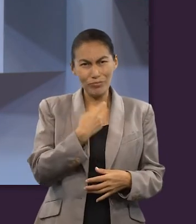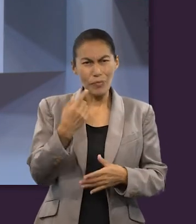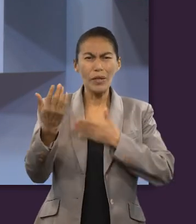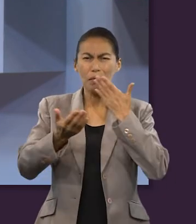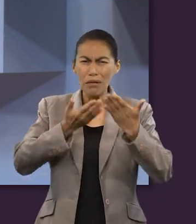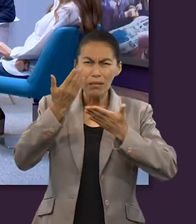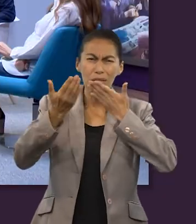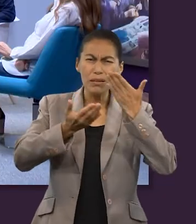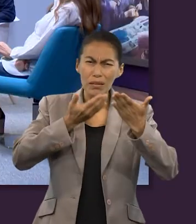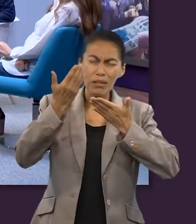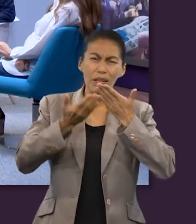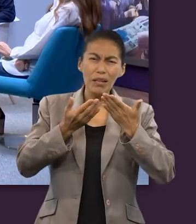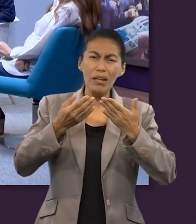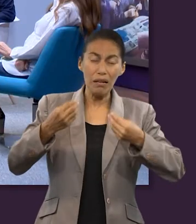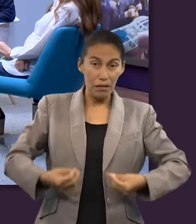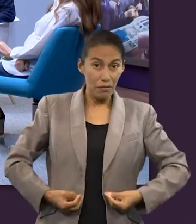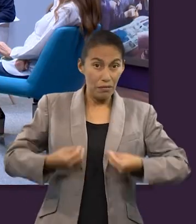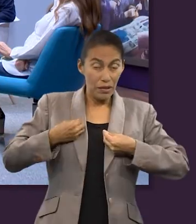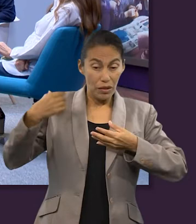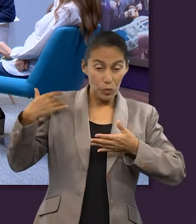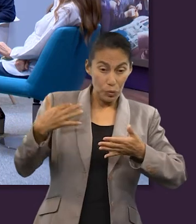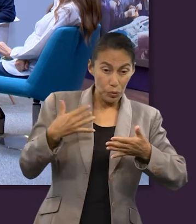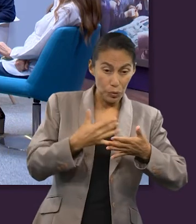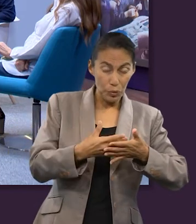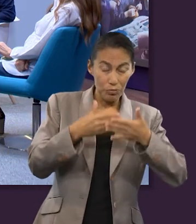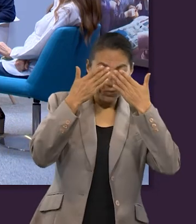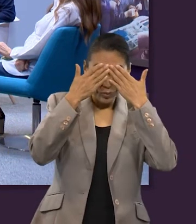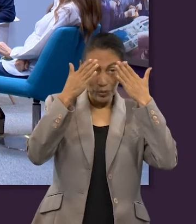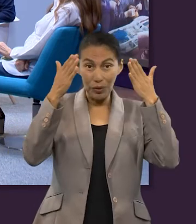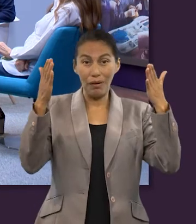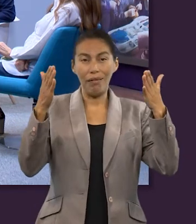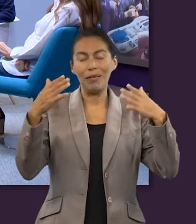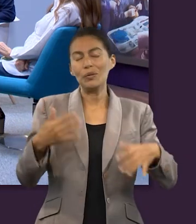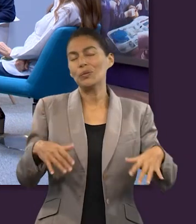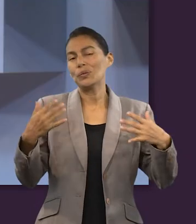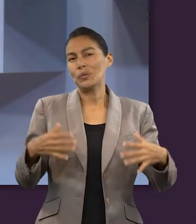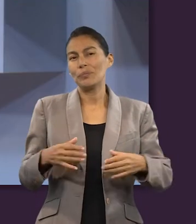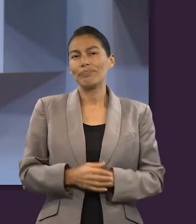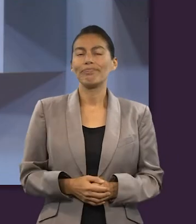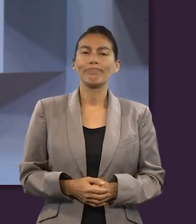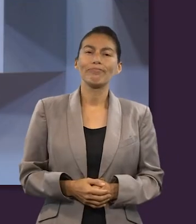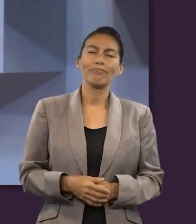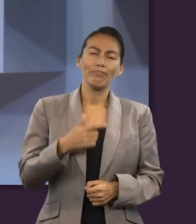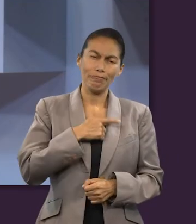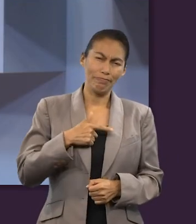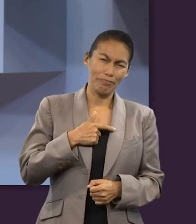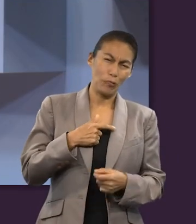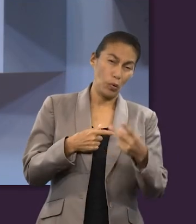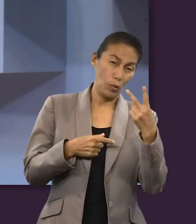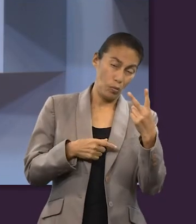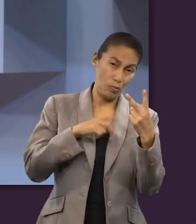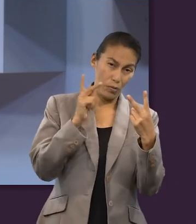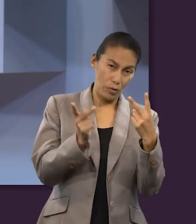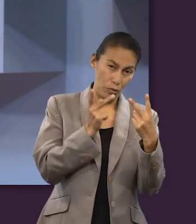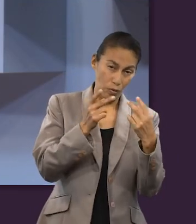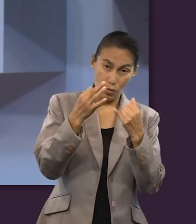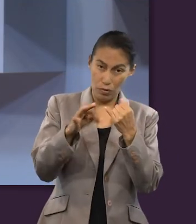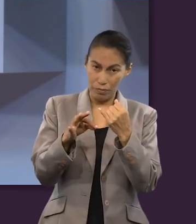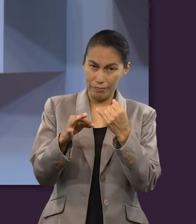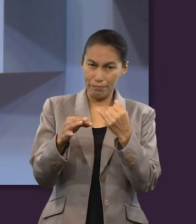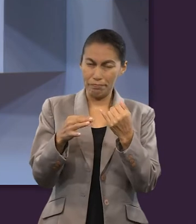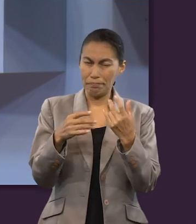todo lo que pasó a lo largo de su vida. Y bueno, quiero que podamos analizar dos últimas